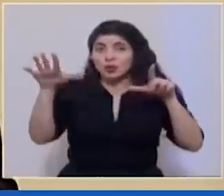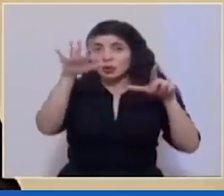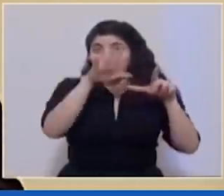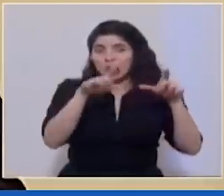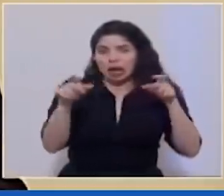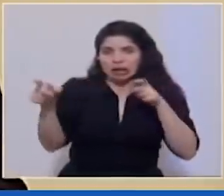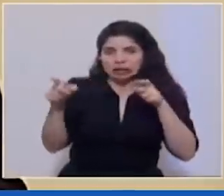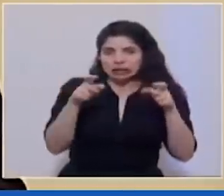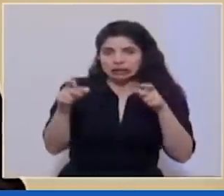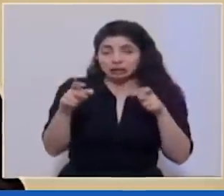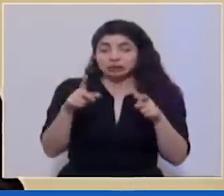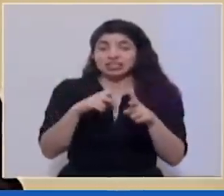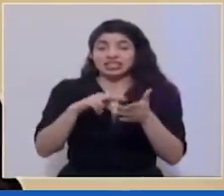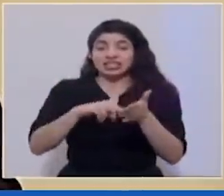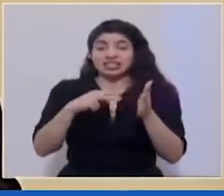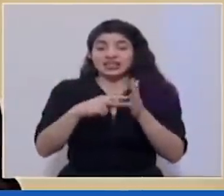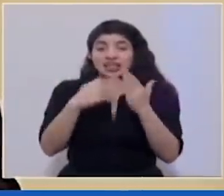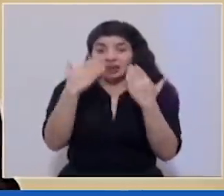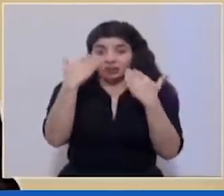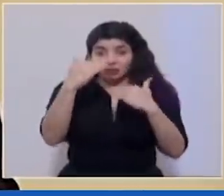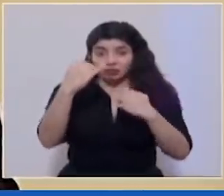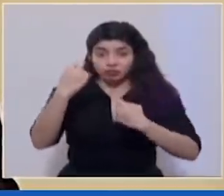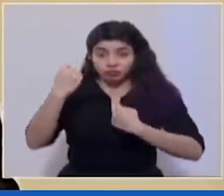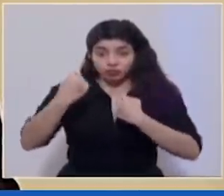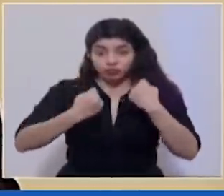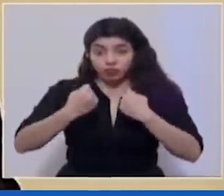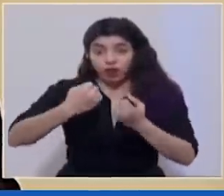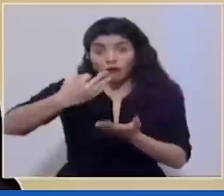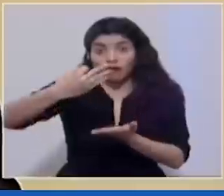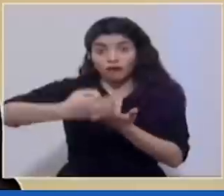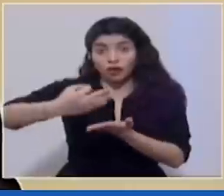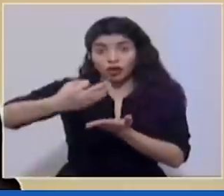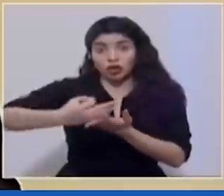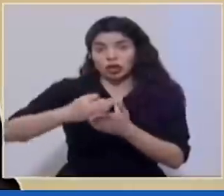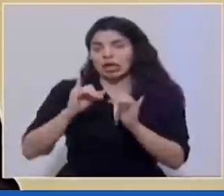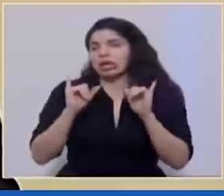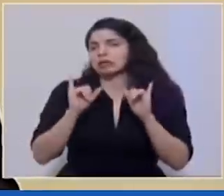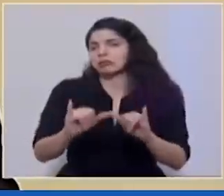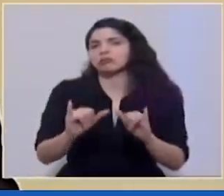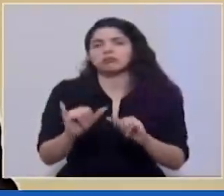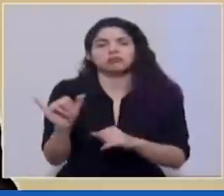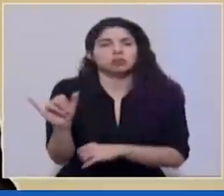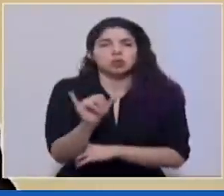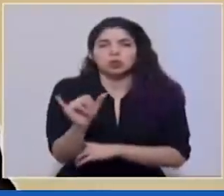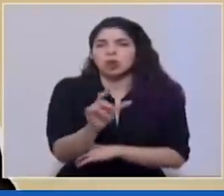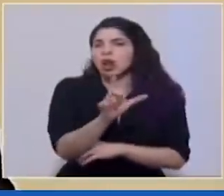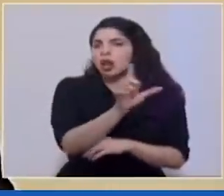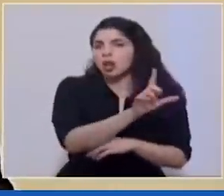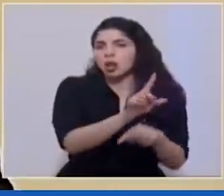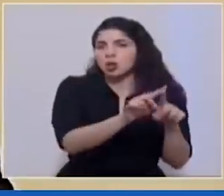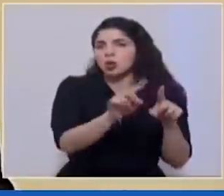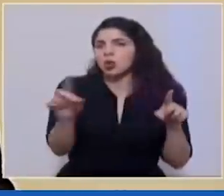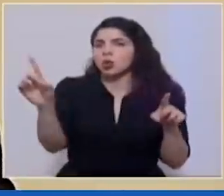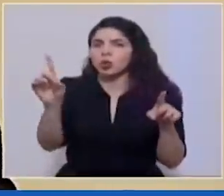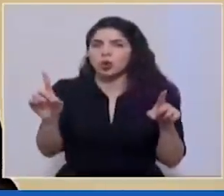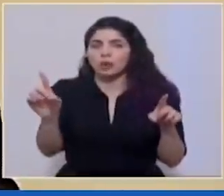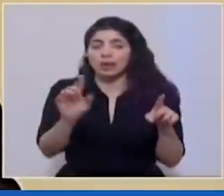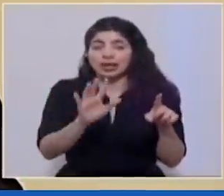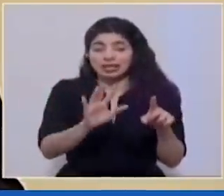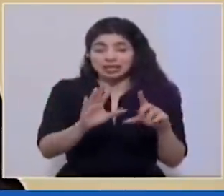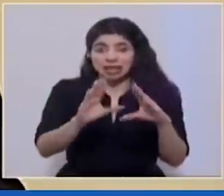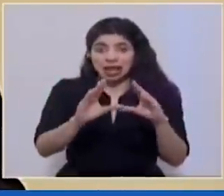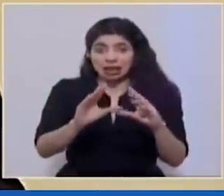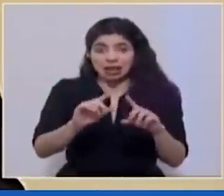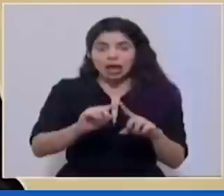la restricción vehicular sanitaria en la zona fronteriza se mantendrá operando de lunes a domingo de 5 de la tarde